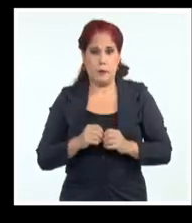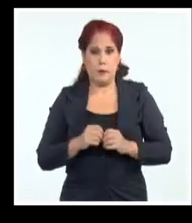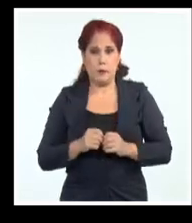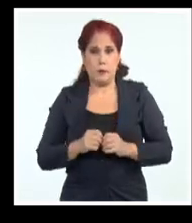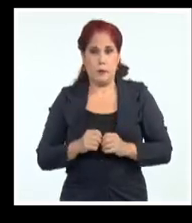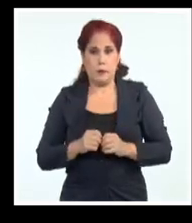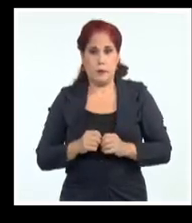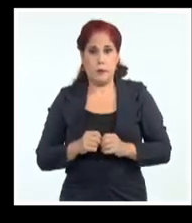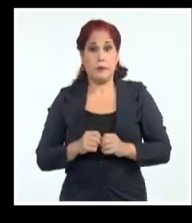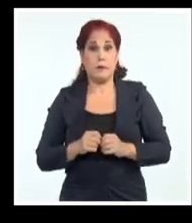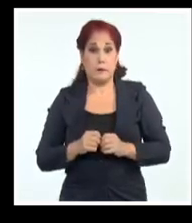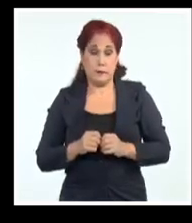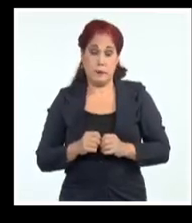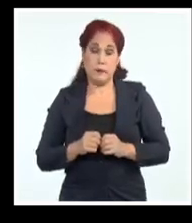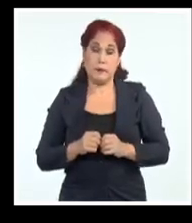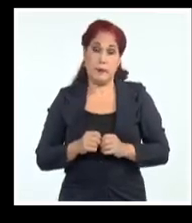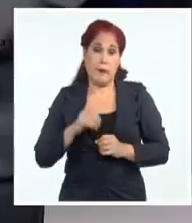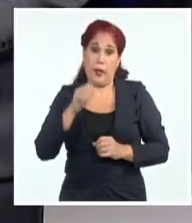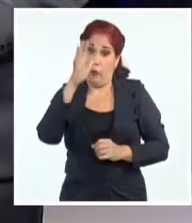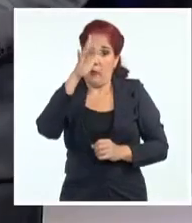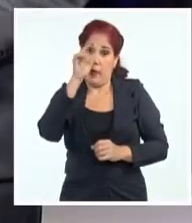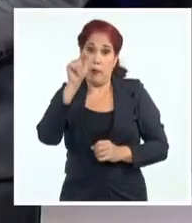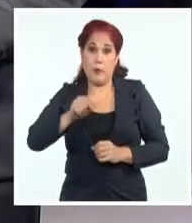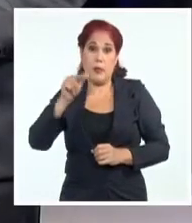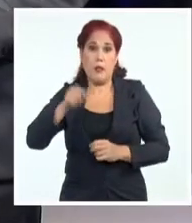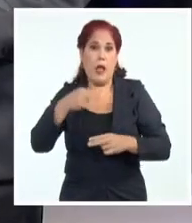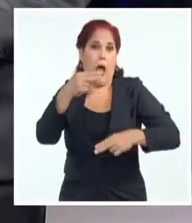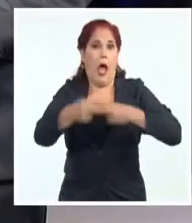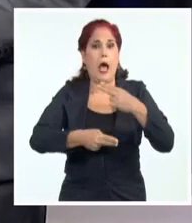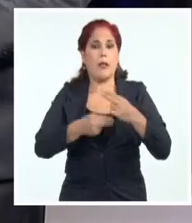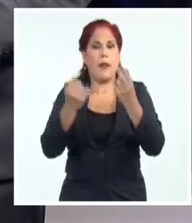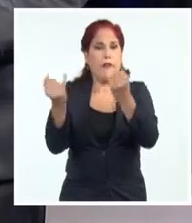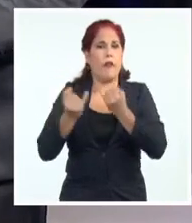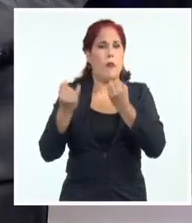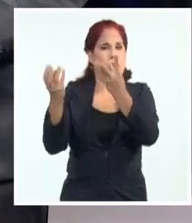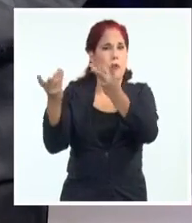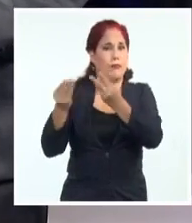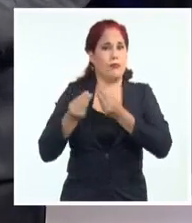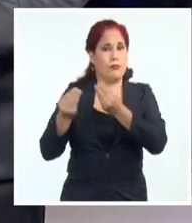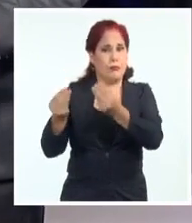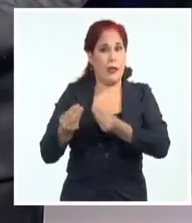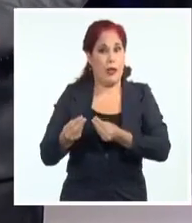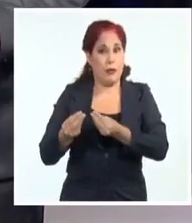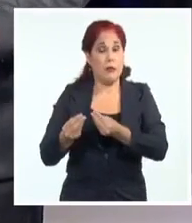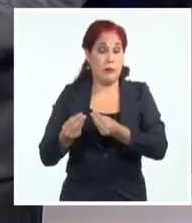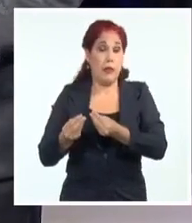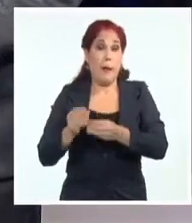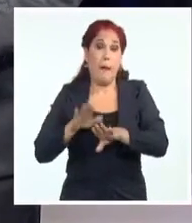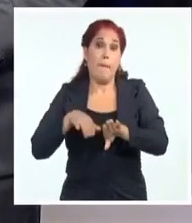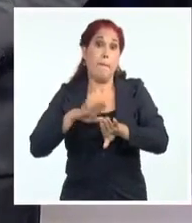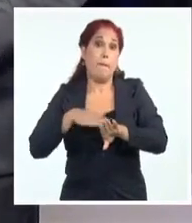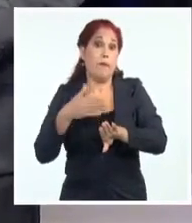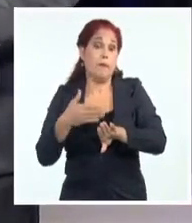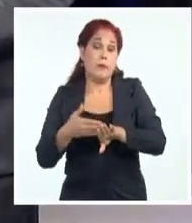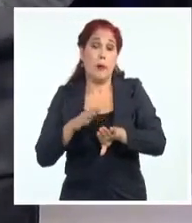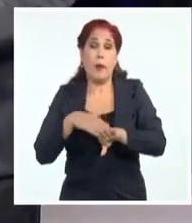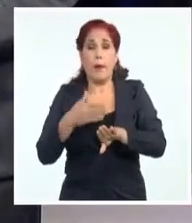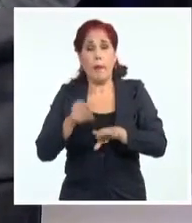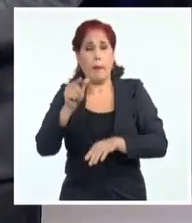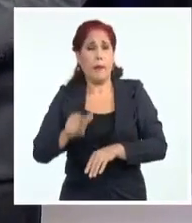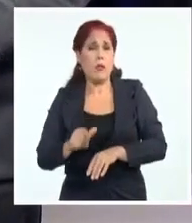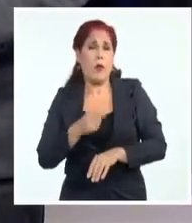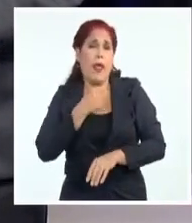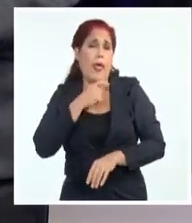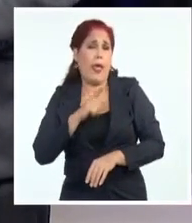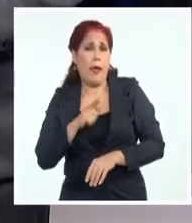amigos, a la casa de ingenuos, se confeccionan para obtener datos. Obviamente, las siguen personas afines, que ingenuamente siguen